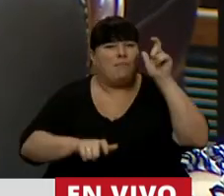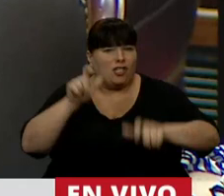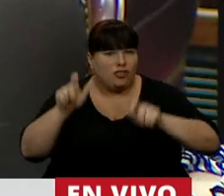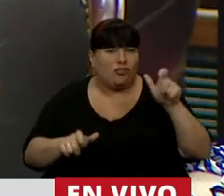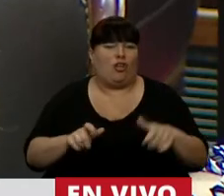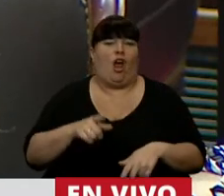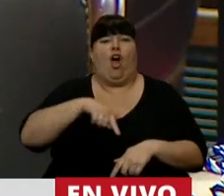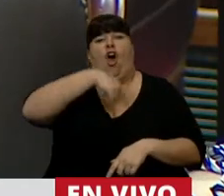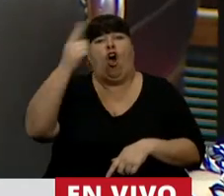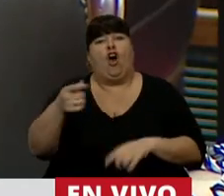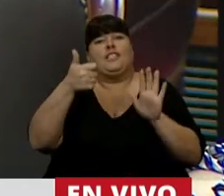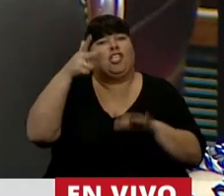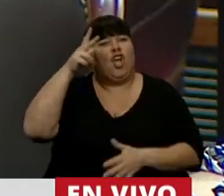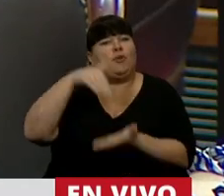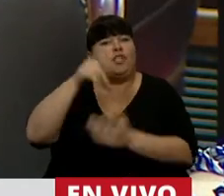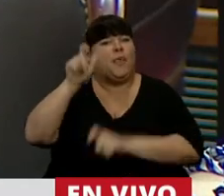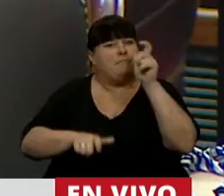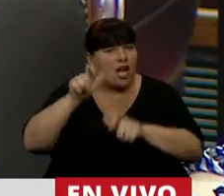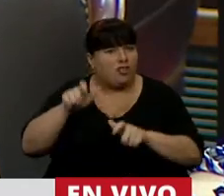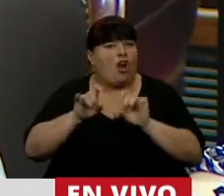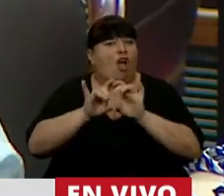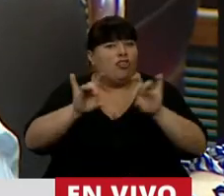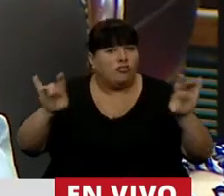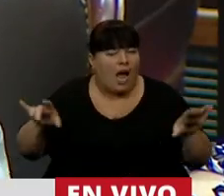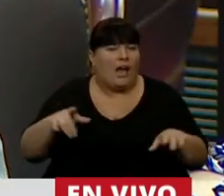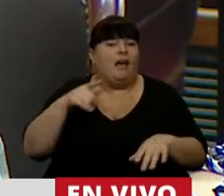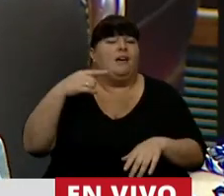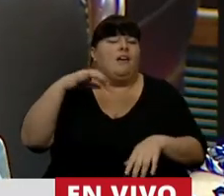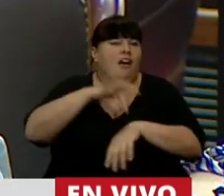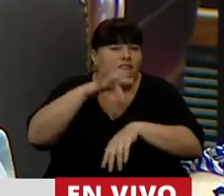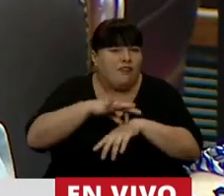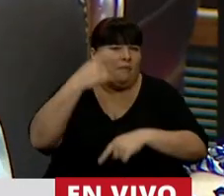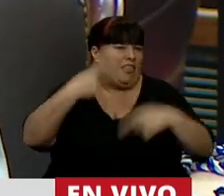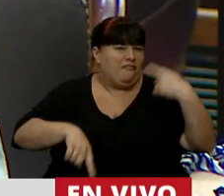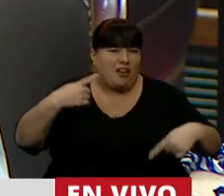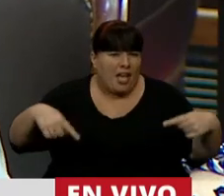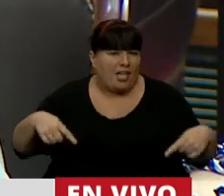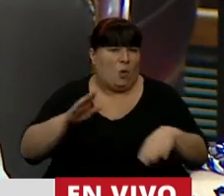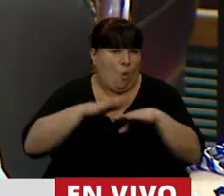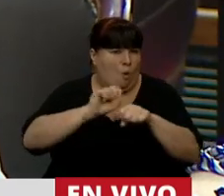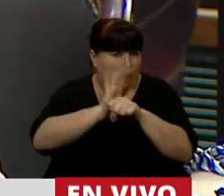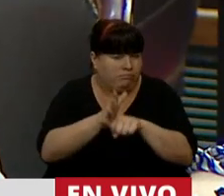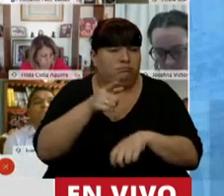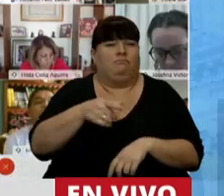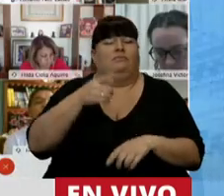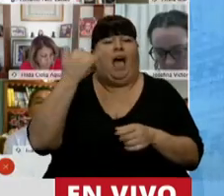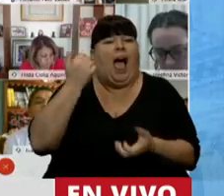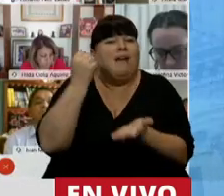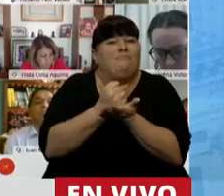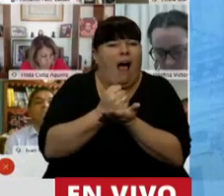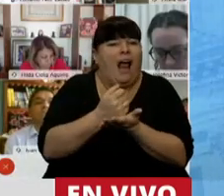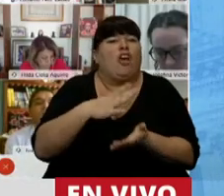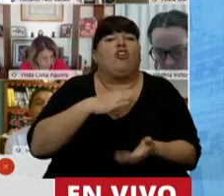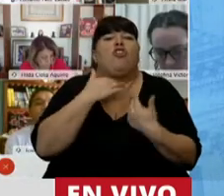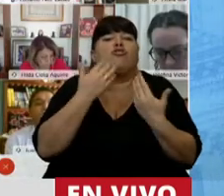personas, mientras otros 68 millones de personas contagiadas fueron afectadas de diversa manera, quedando muchos de ellos con secuelas que